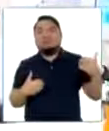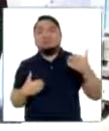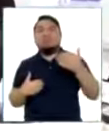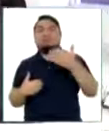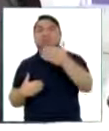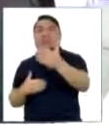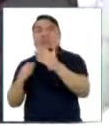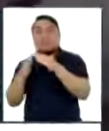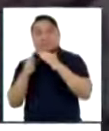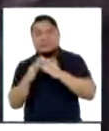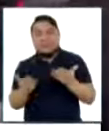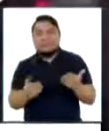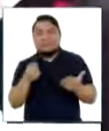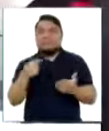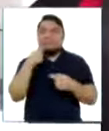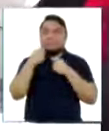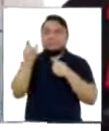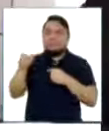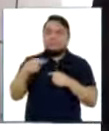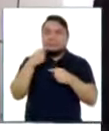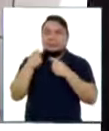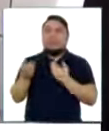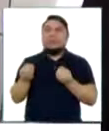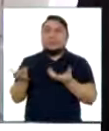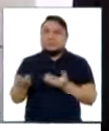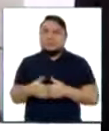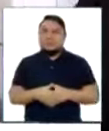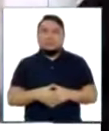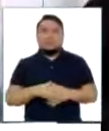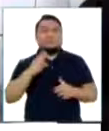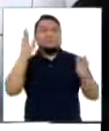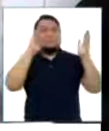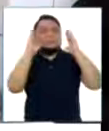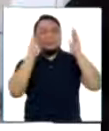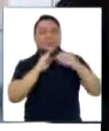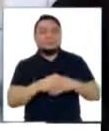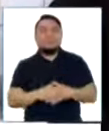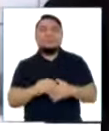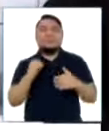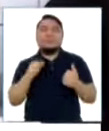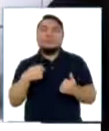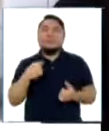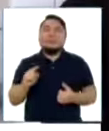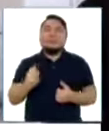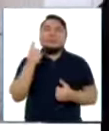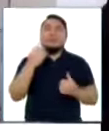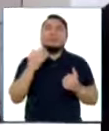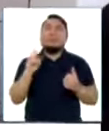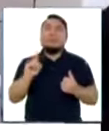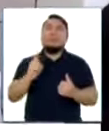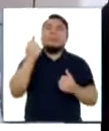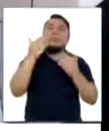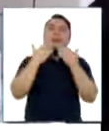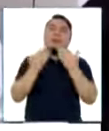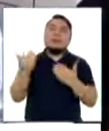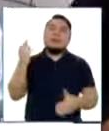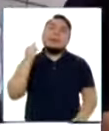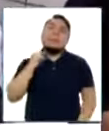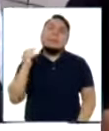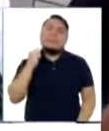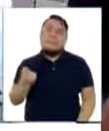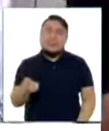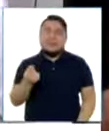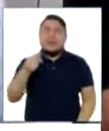Zulema Tomás para que nos detalle más al respecto. Sí, buenas tardes María Jesús. Efectivamente, primero agradecer al padre Mario